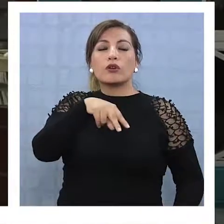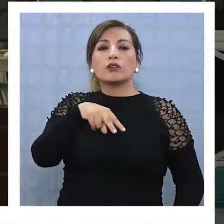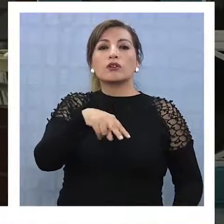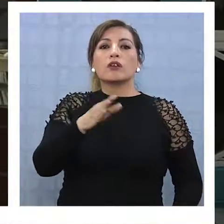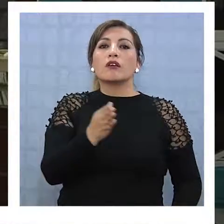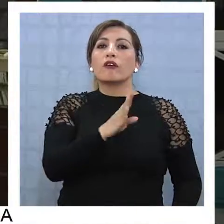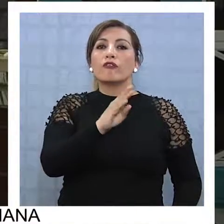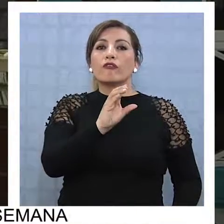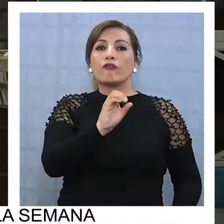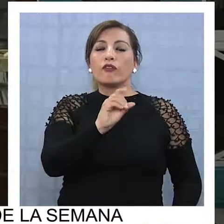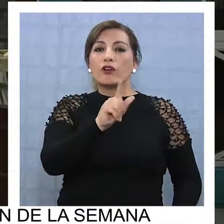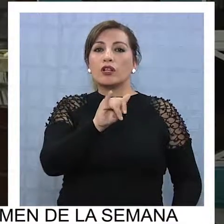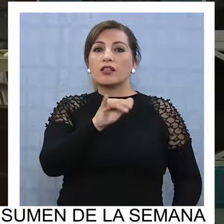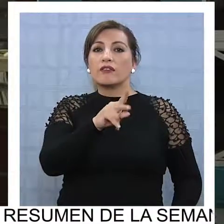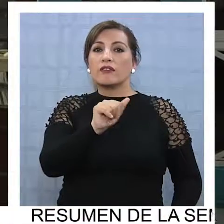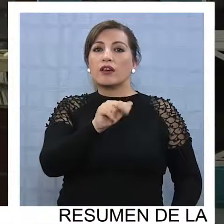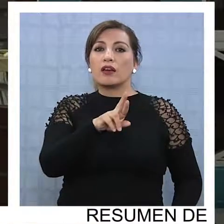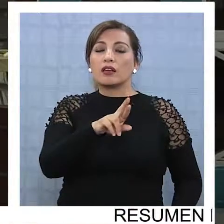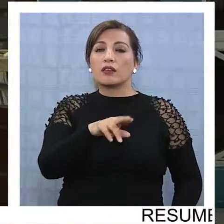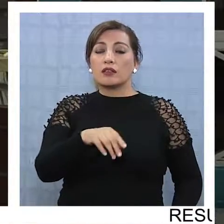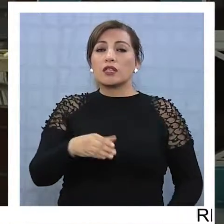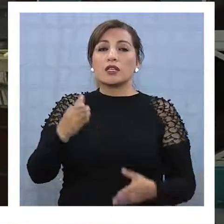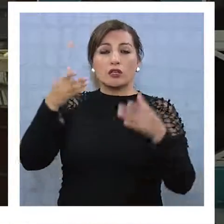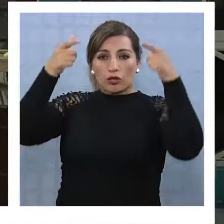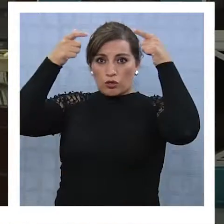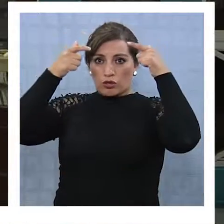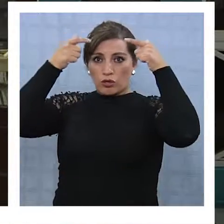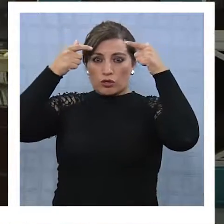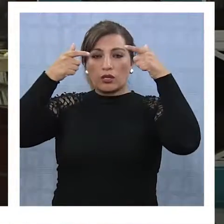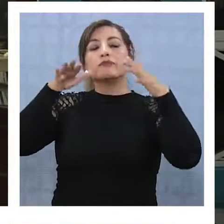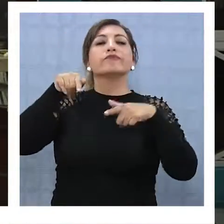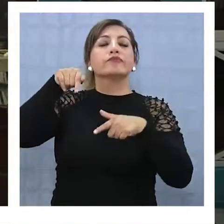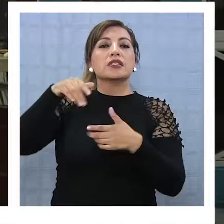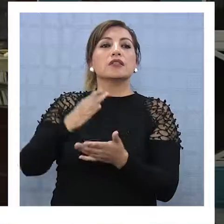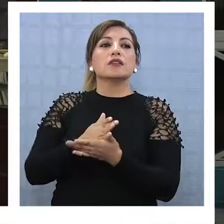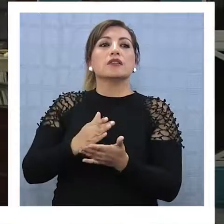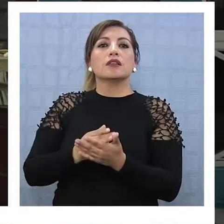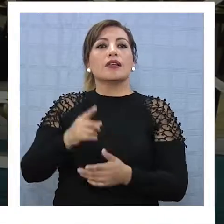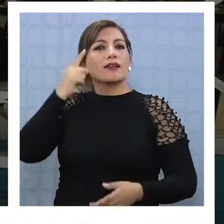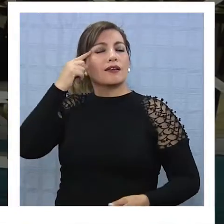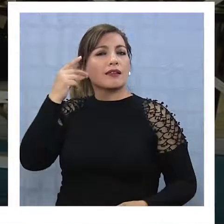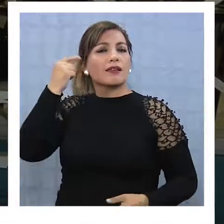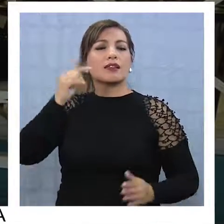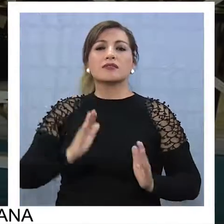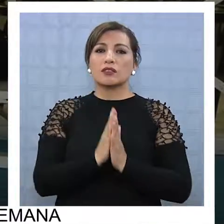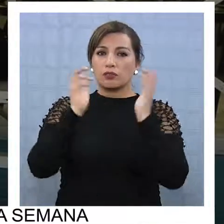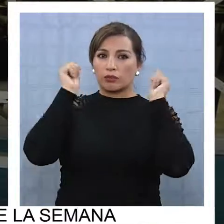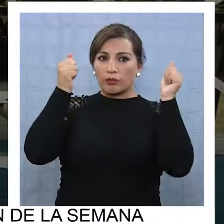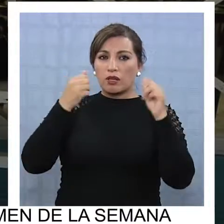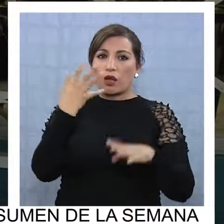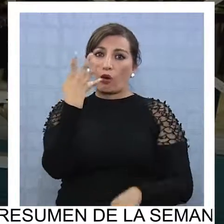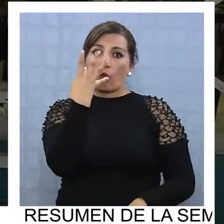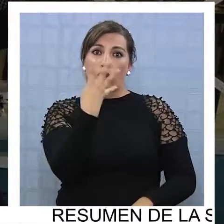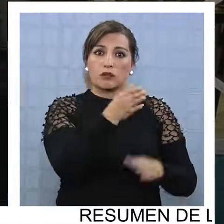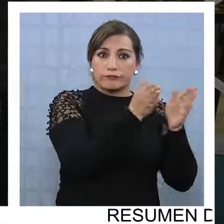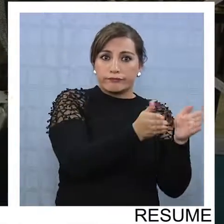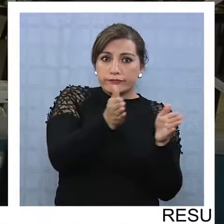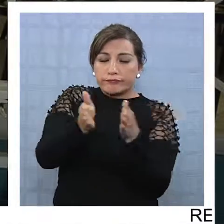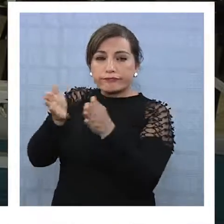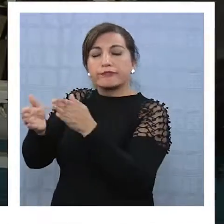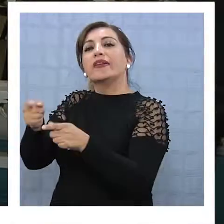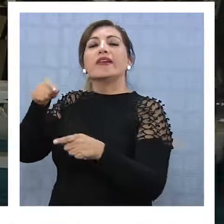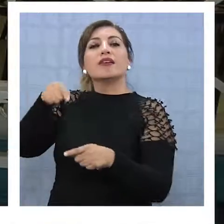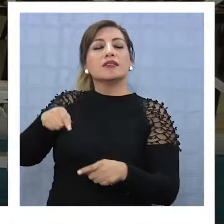Simón Bolívar de Alto Hospicio y Corona School de Iquique. La iniciativa de la Universidad Santo Tomás comprende